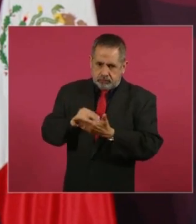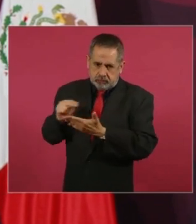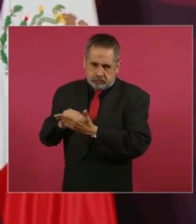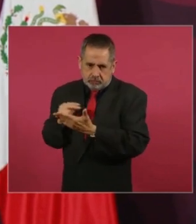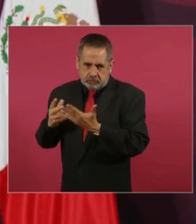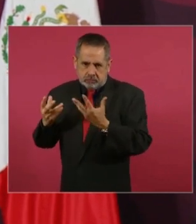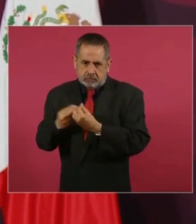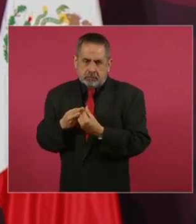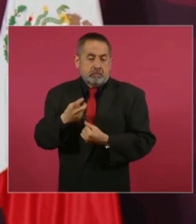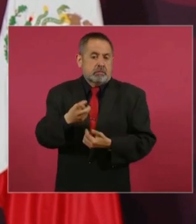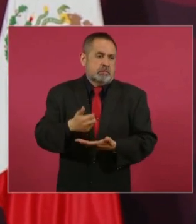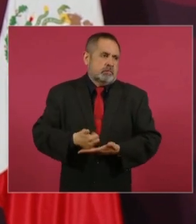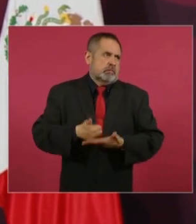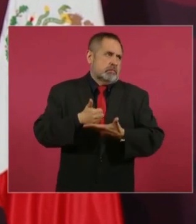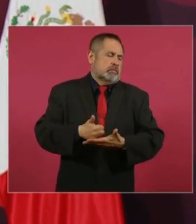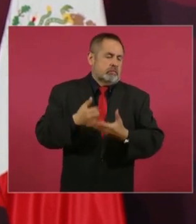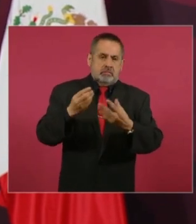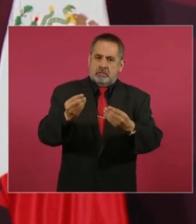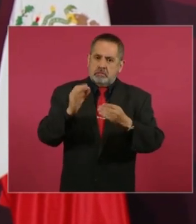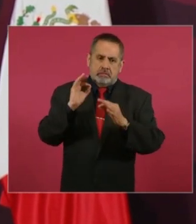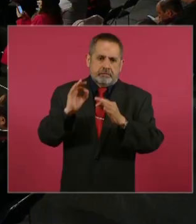nos está ayudando mucho.